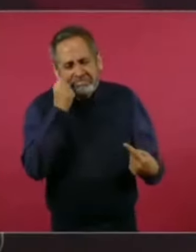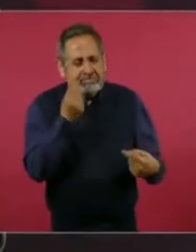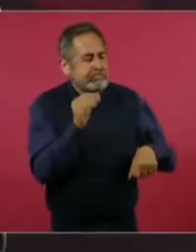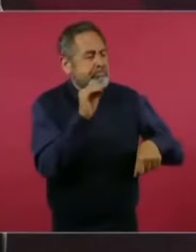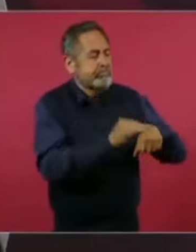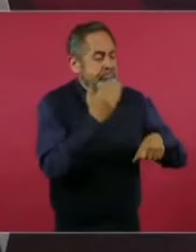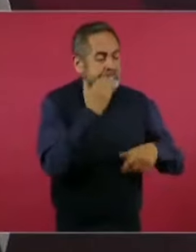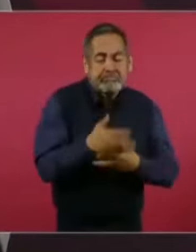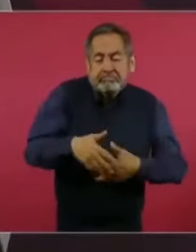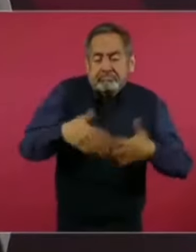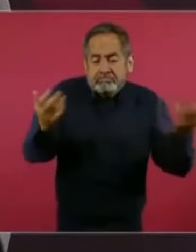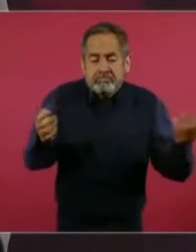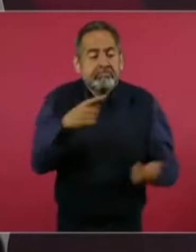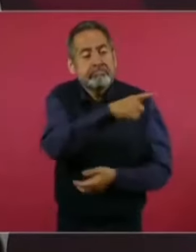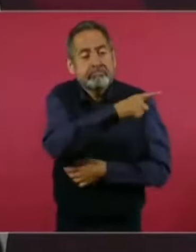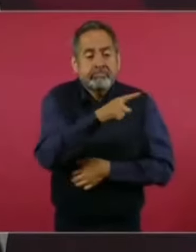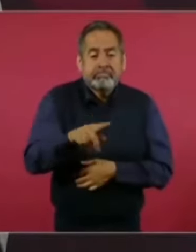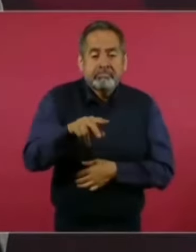New York Times,